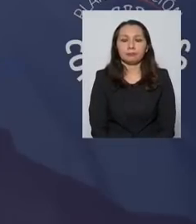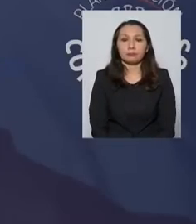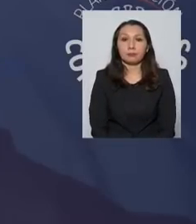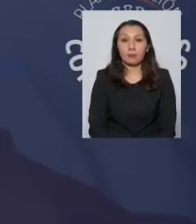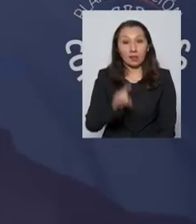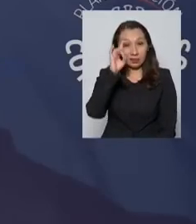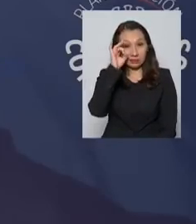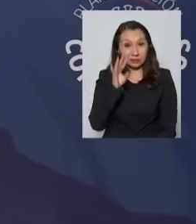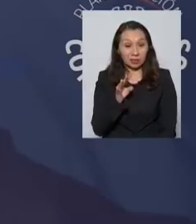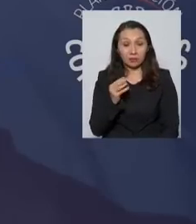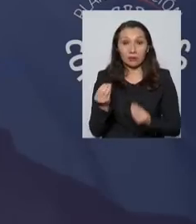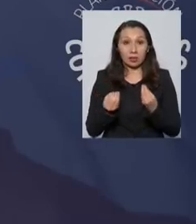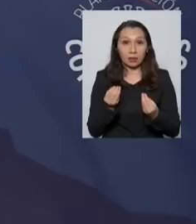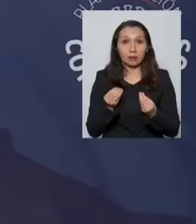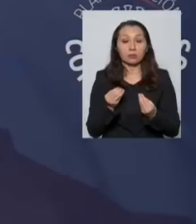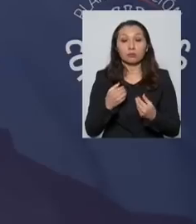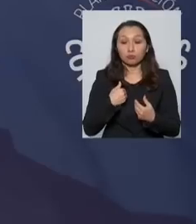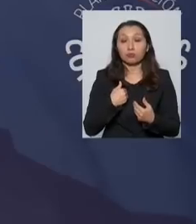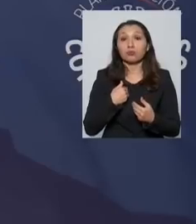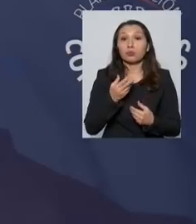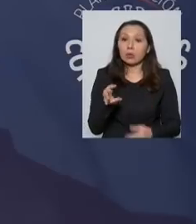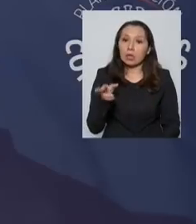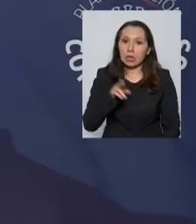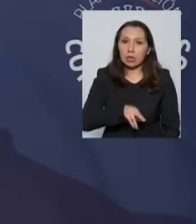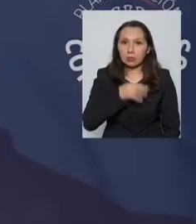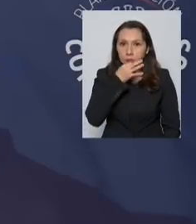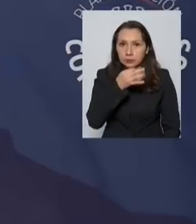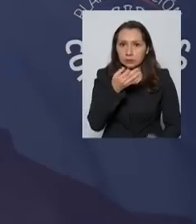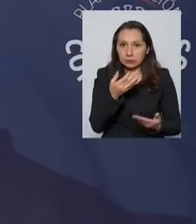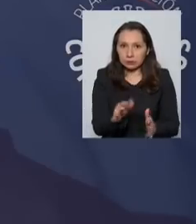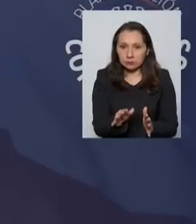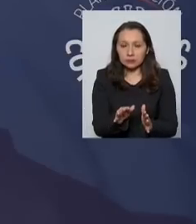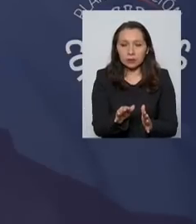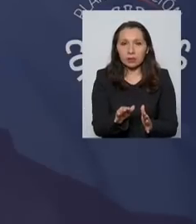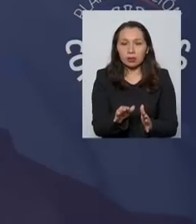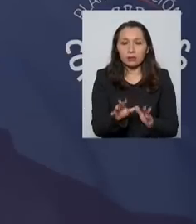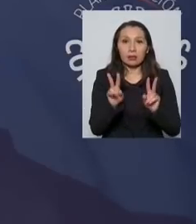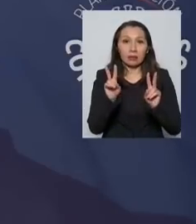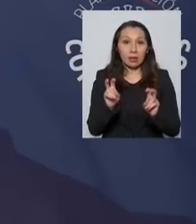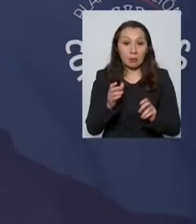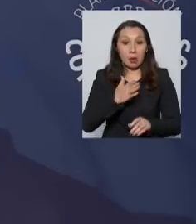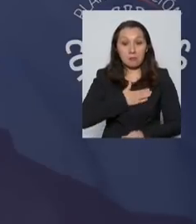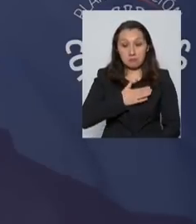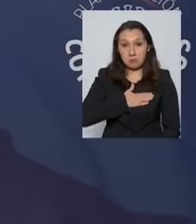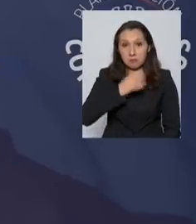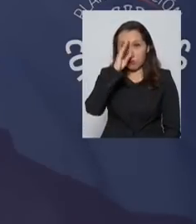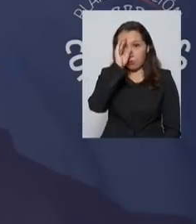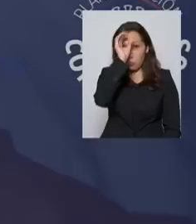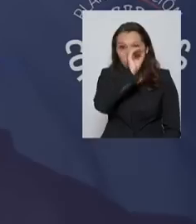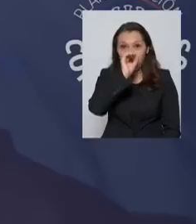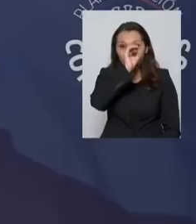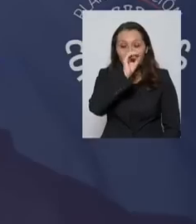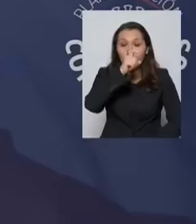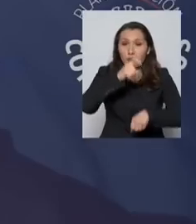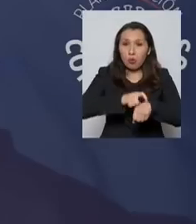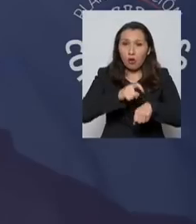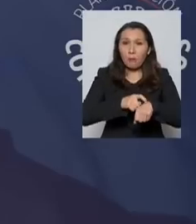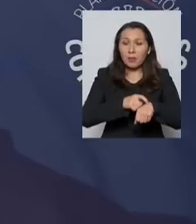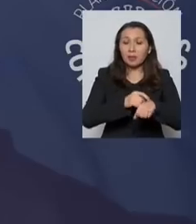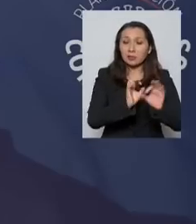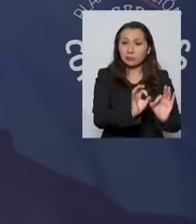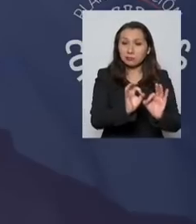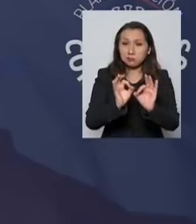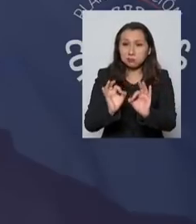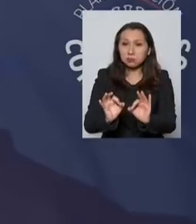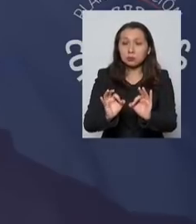Sabido es que, y lo he repetido, que en mi opinión el momento adecuado